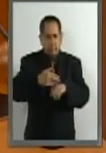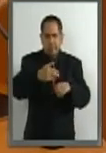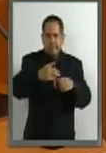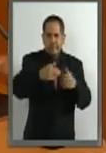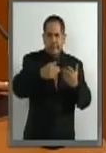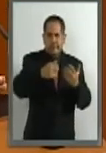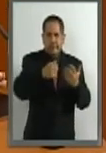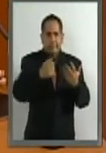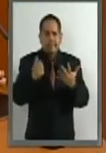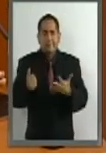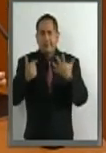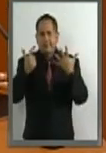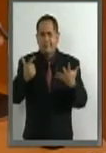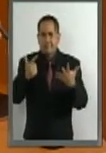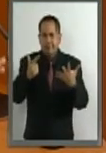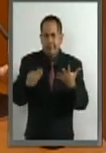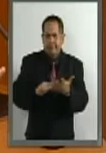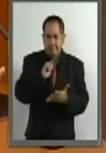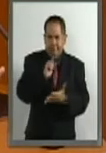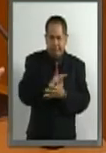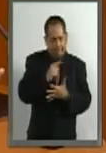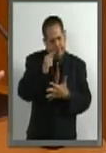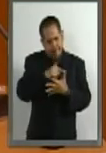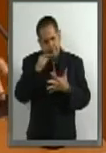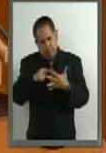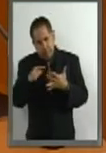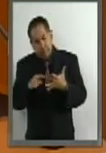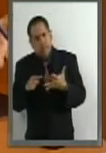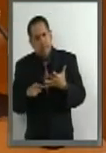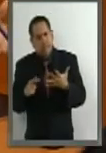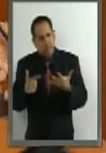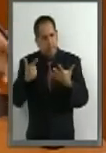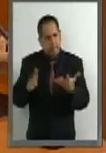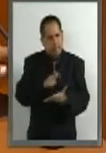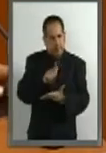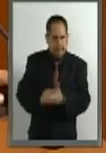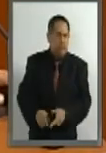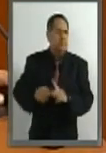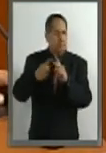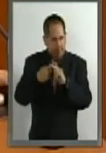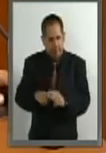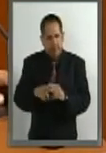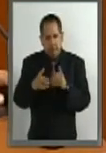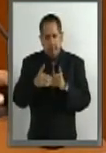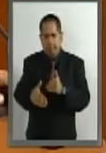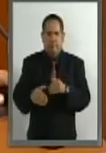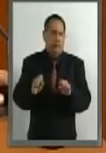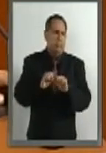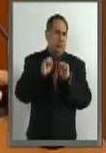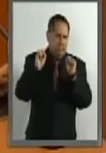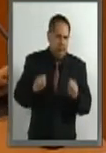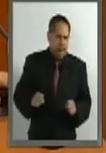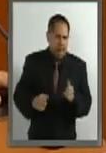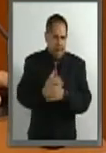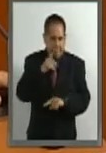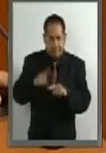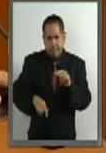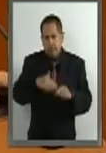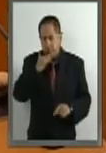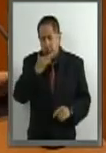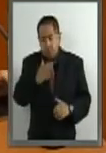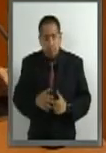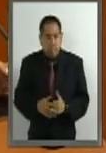leyes necesarias para echar a andar este sistema anticorrupción,